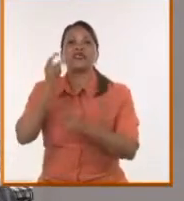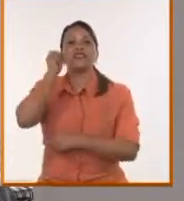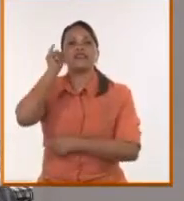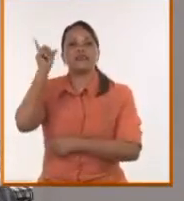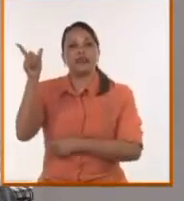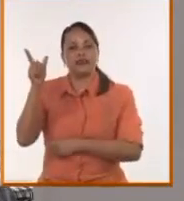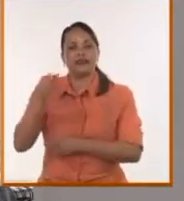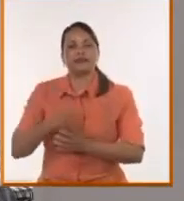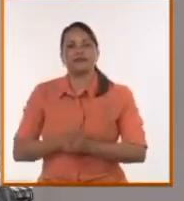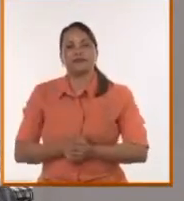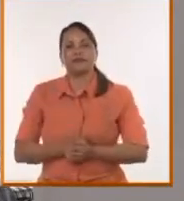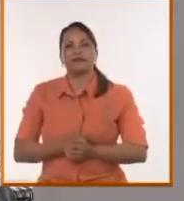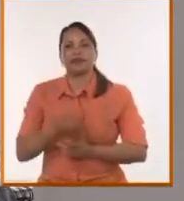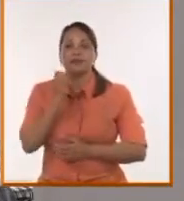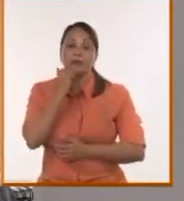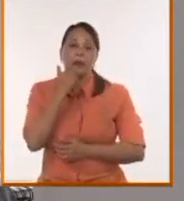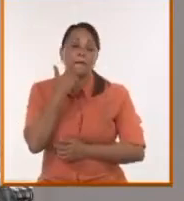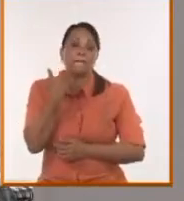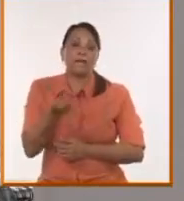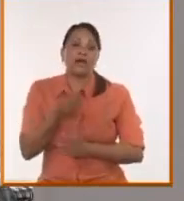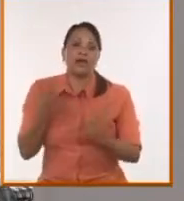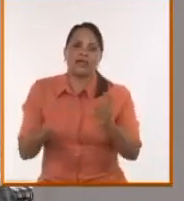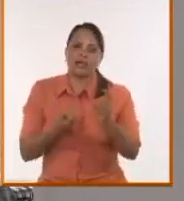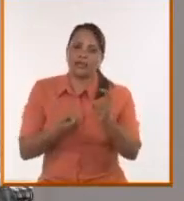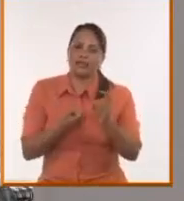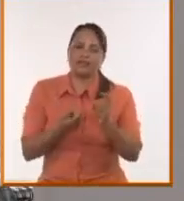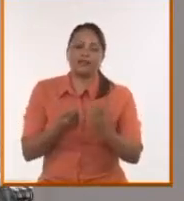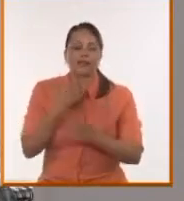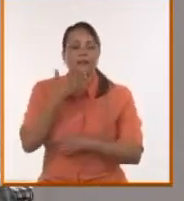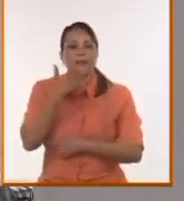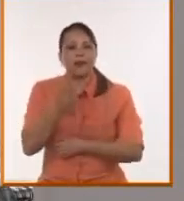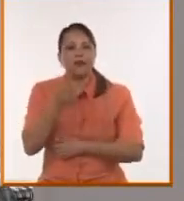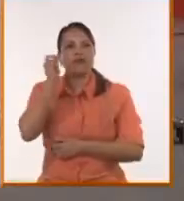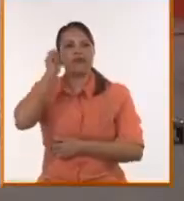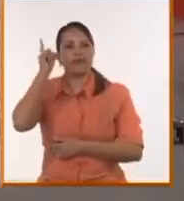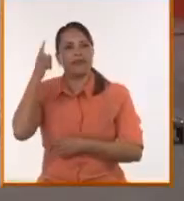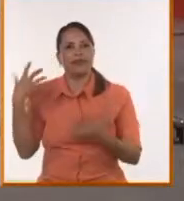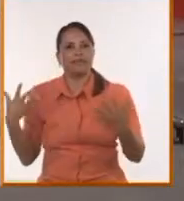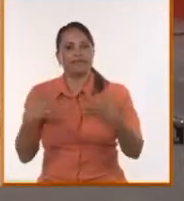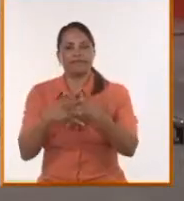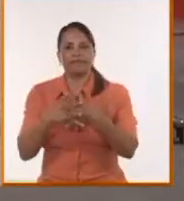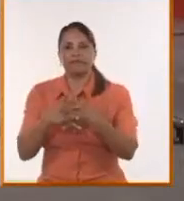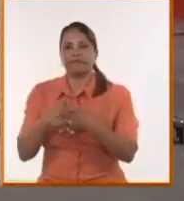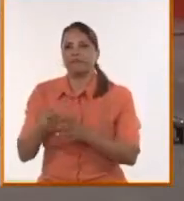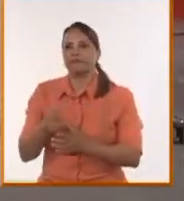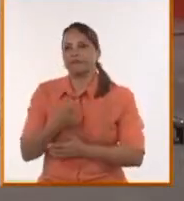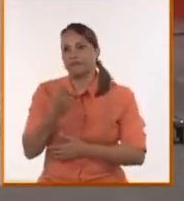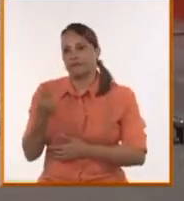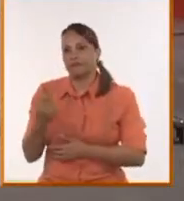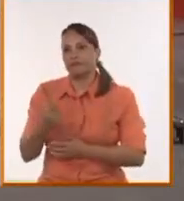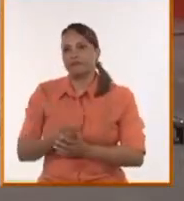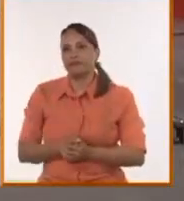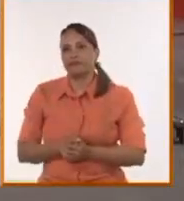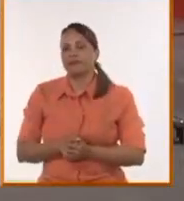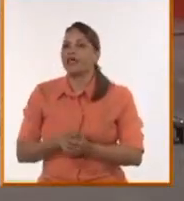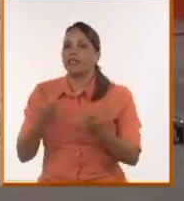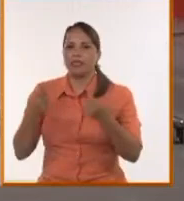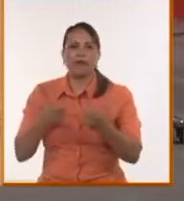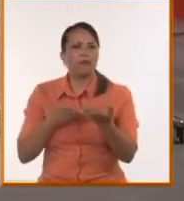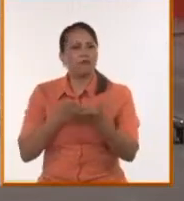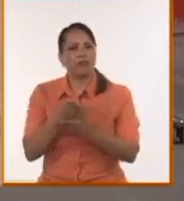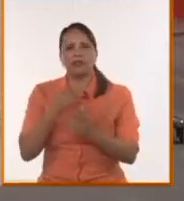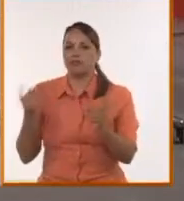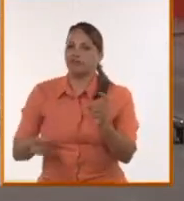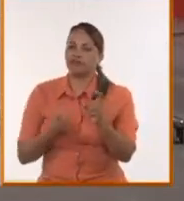because the trincheras of ideas can be more than the trincheras of stone. Alina, what do think? Well, no, hay que bajar la guardia, definitivamente,